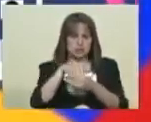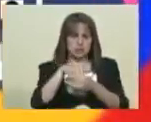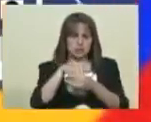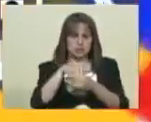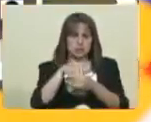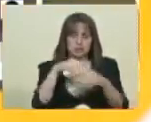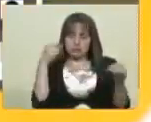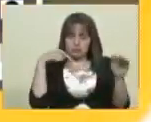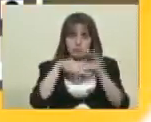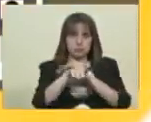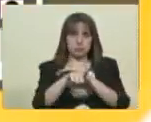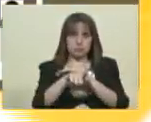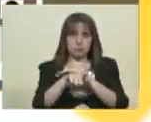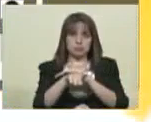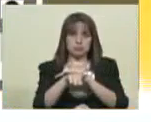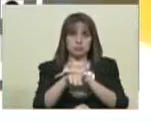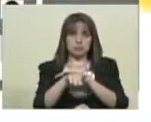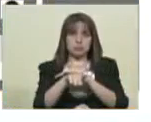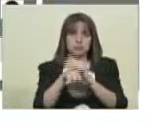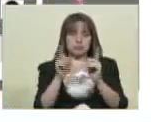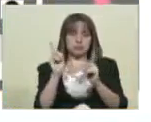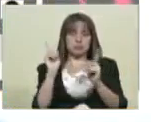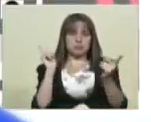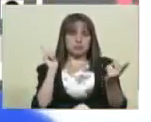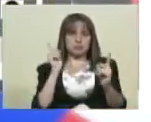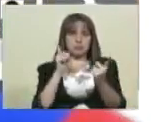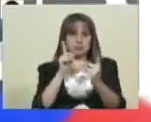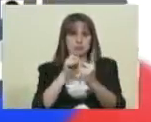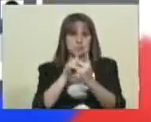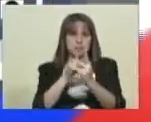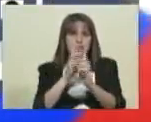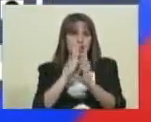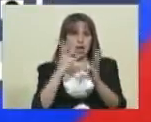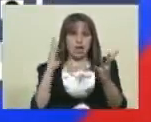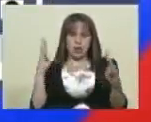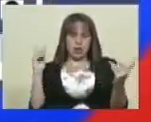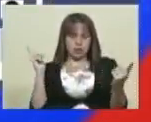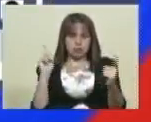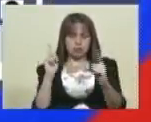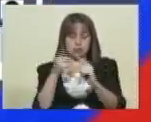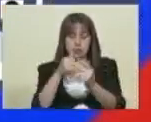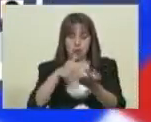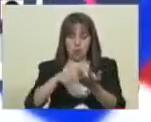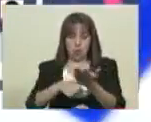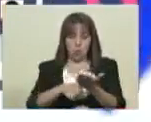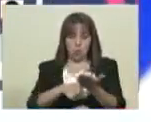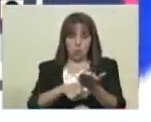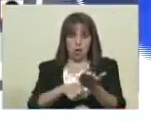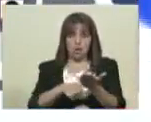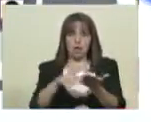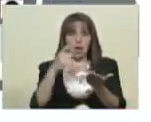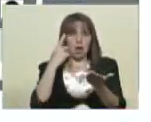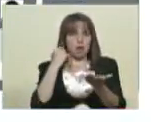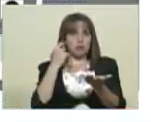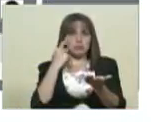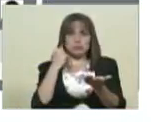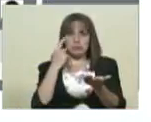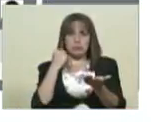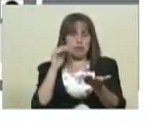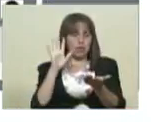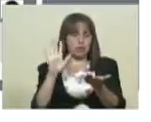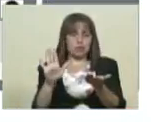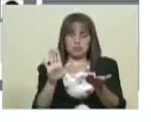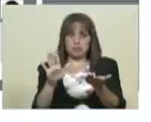entrar al centro de votación, y lo mismo su huella, que ya estamos acostumbrados, porque somos